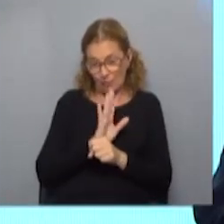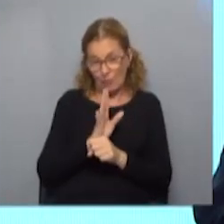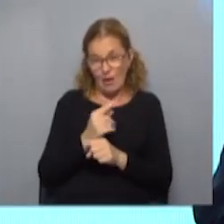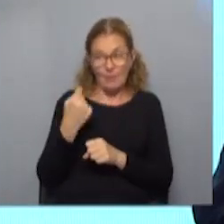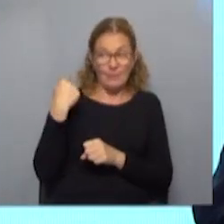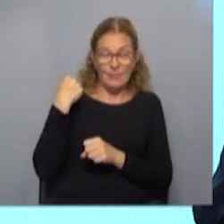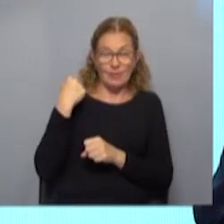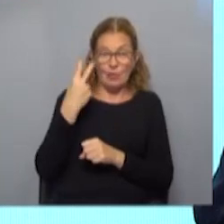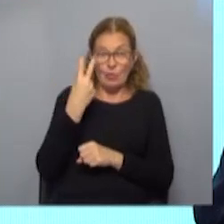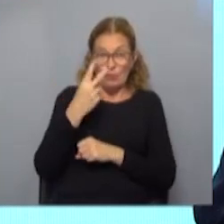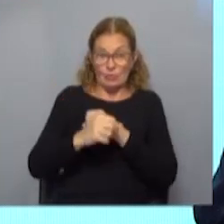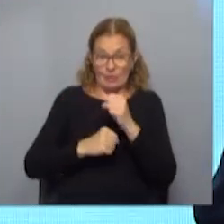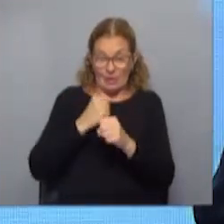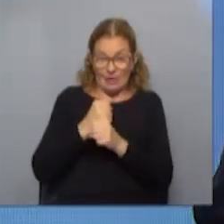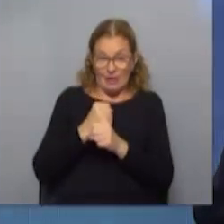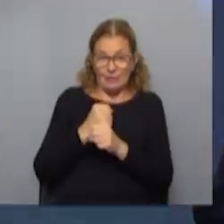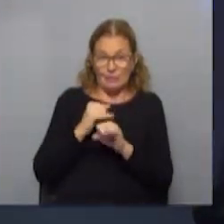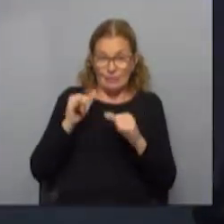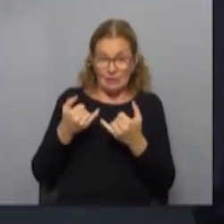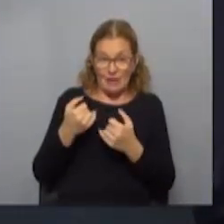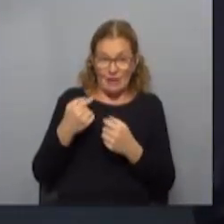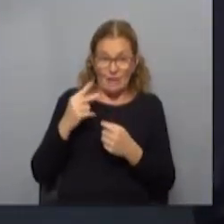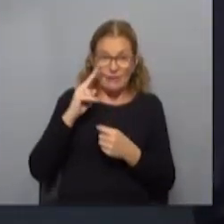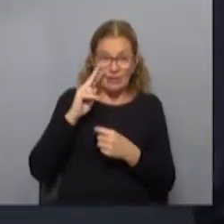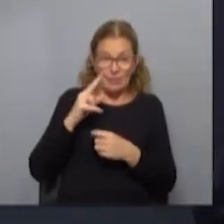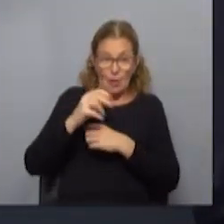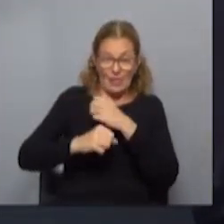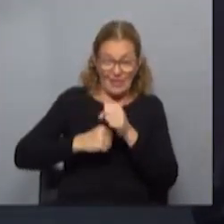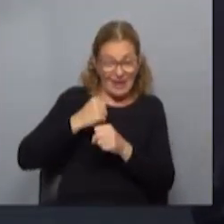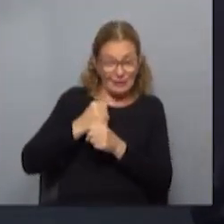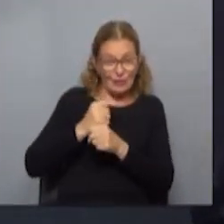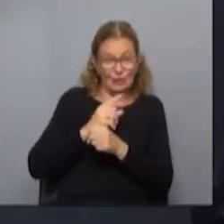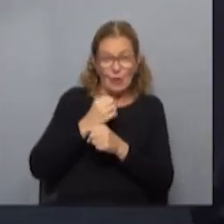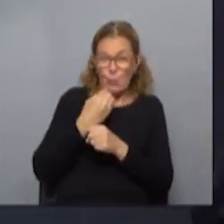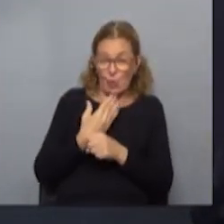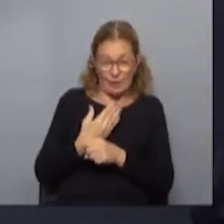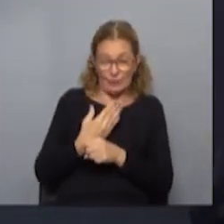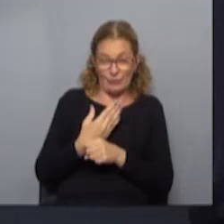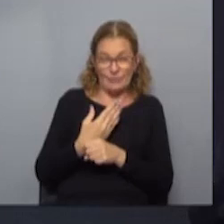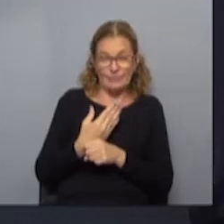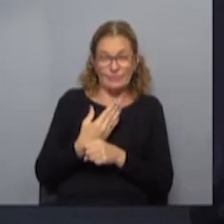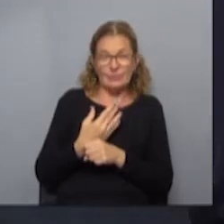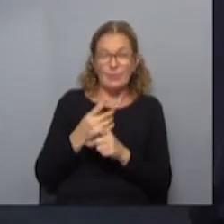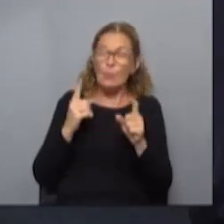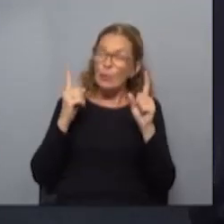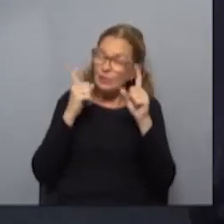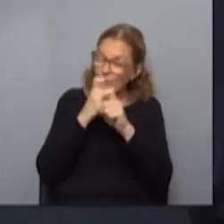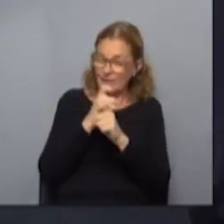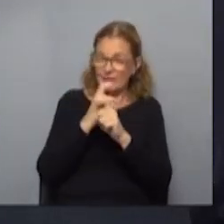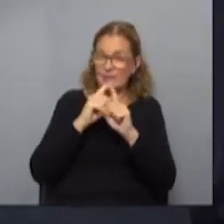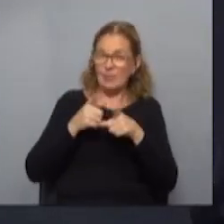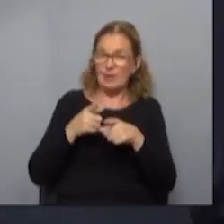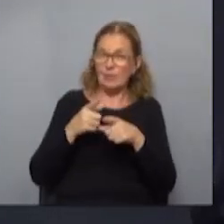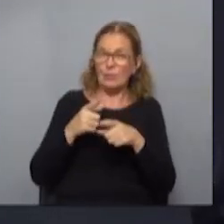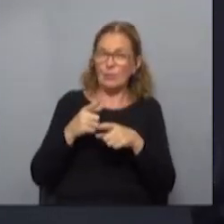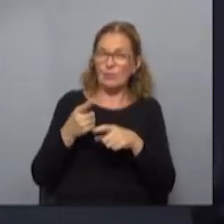espaldas dos años y aparte ya veníamos de años que no eran años de buena rentabilidad, veníamos de años complicados cuando nos